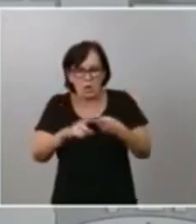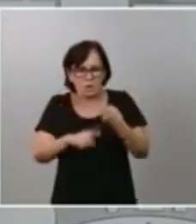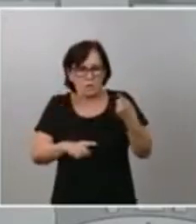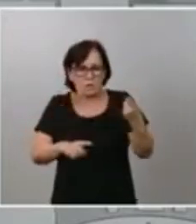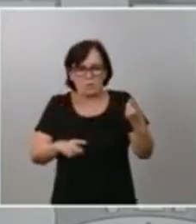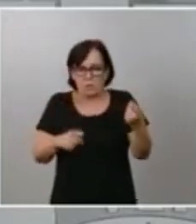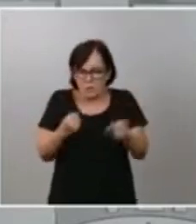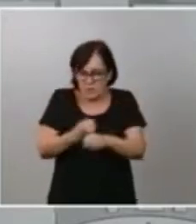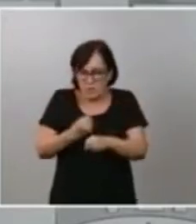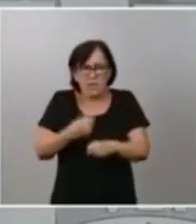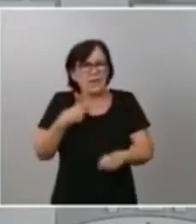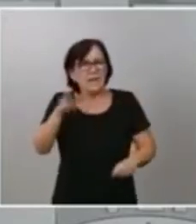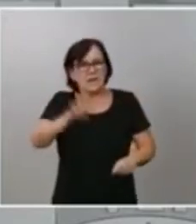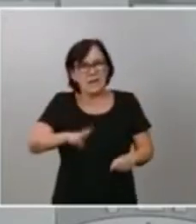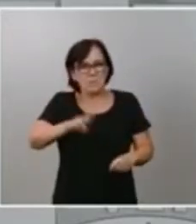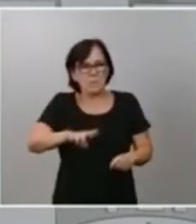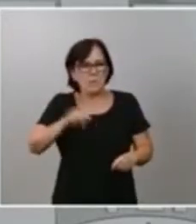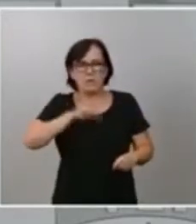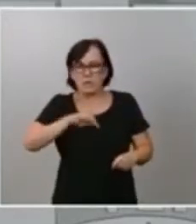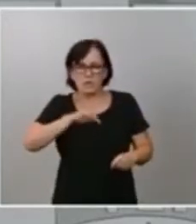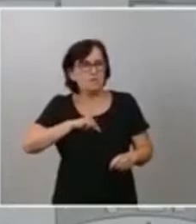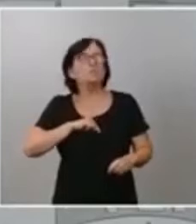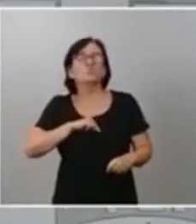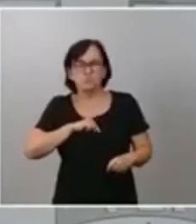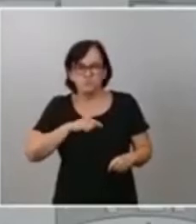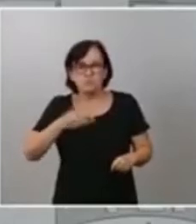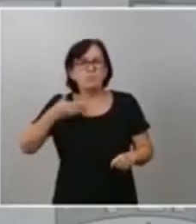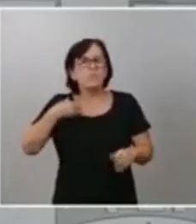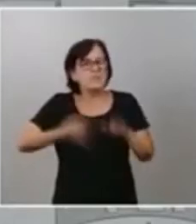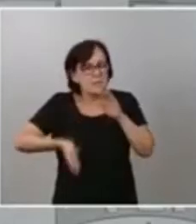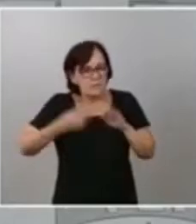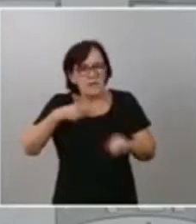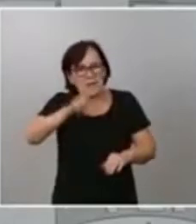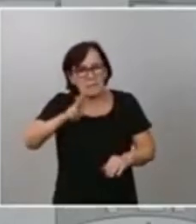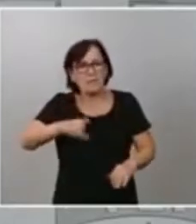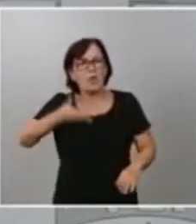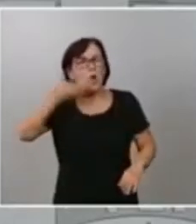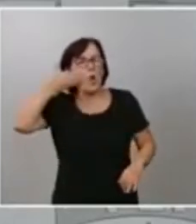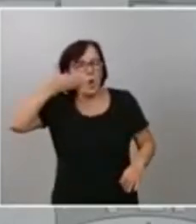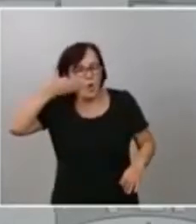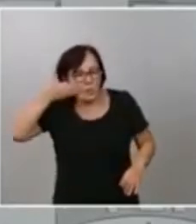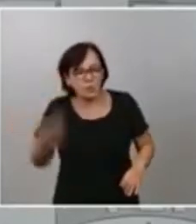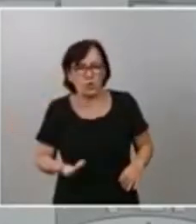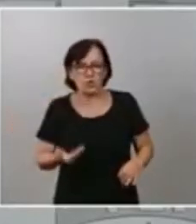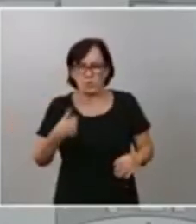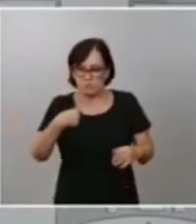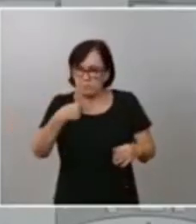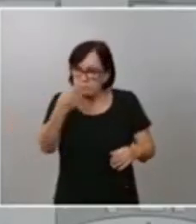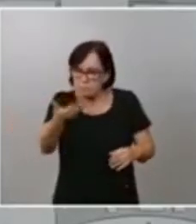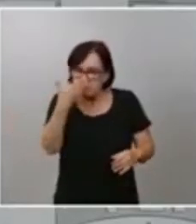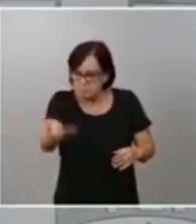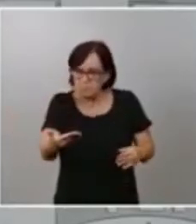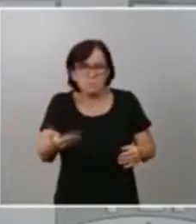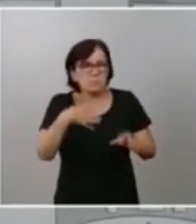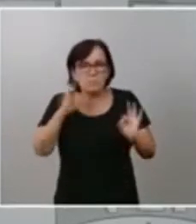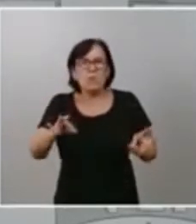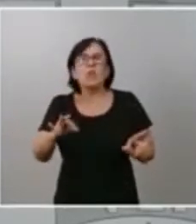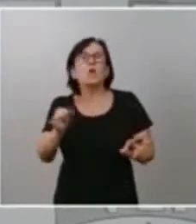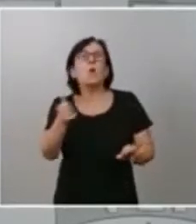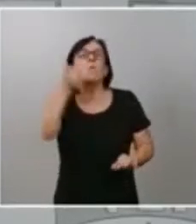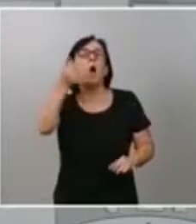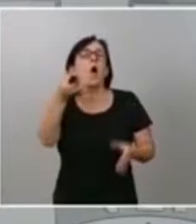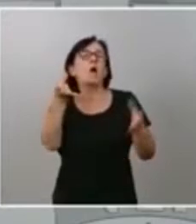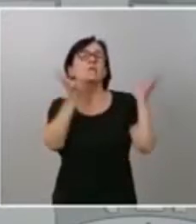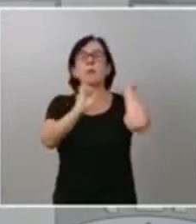insisto yo estoy muy orgulloso lo digo de corazón no es una expresión políticamente correcta lo digo de corazón